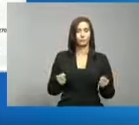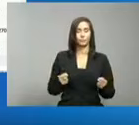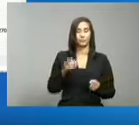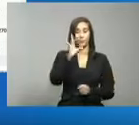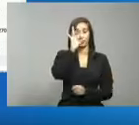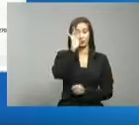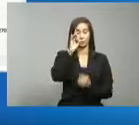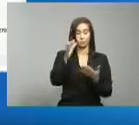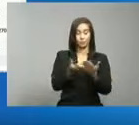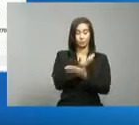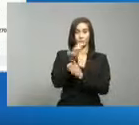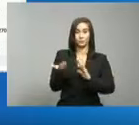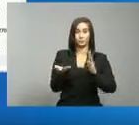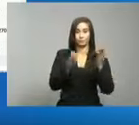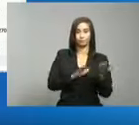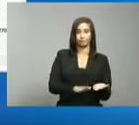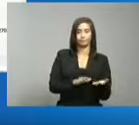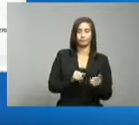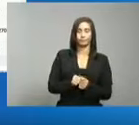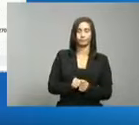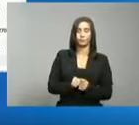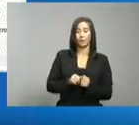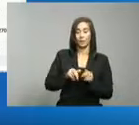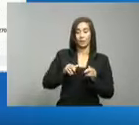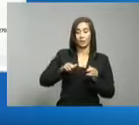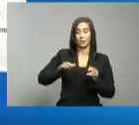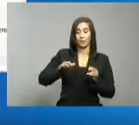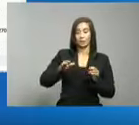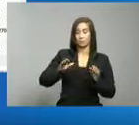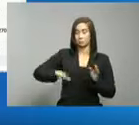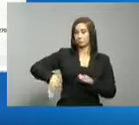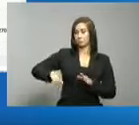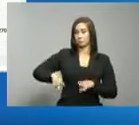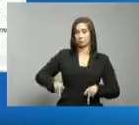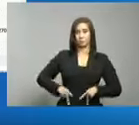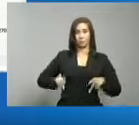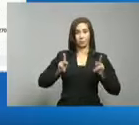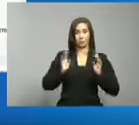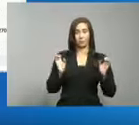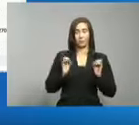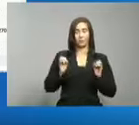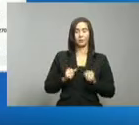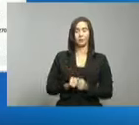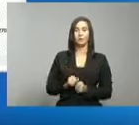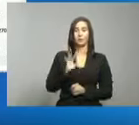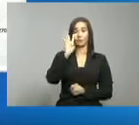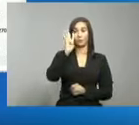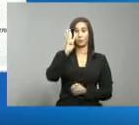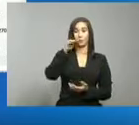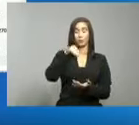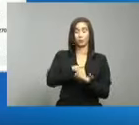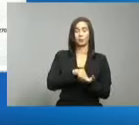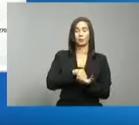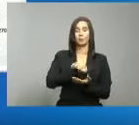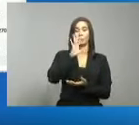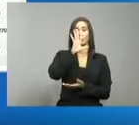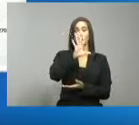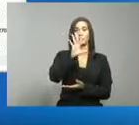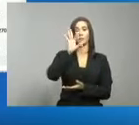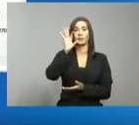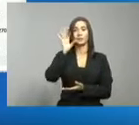8 fallecimientos. No especificado por lugar de procedencia, 4.056,